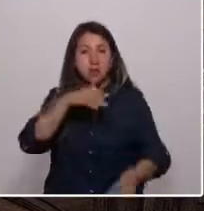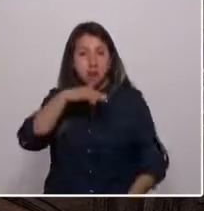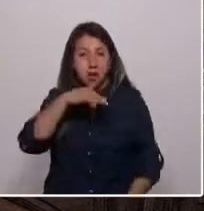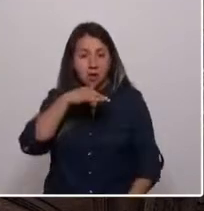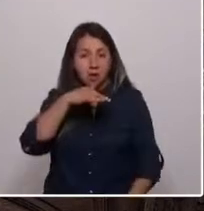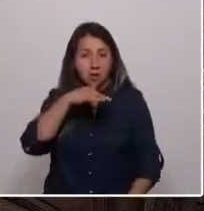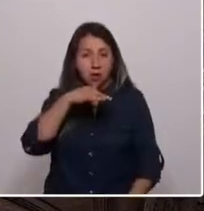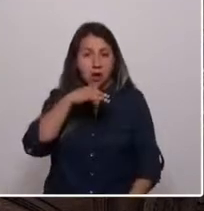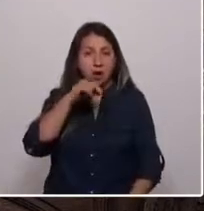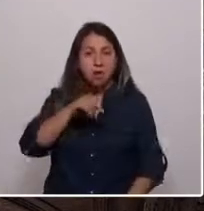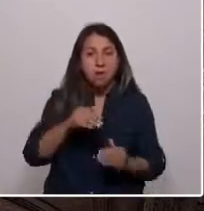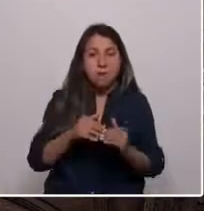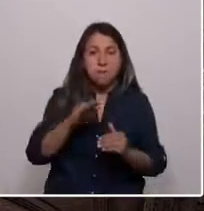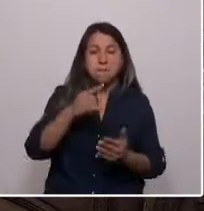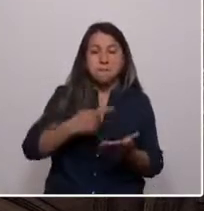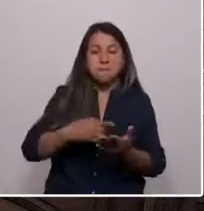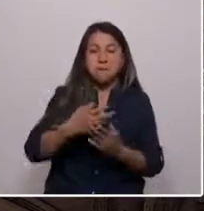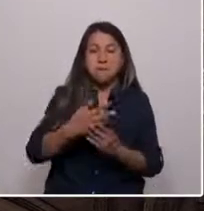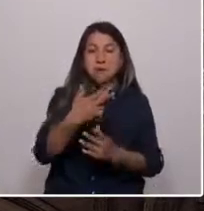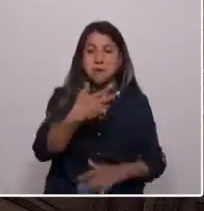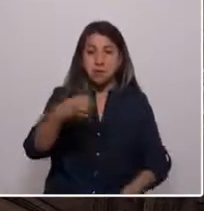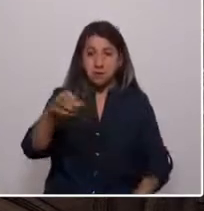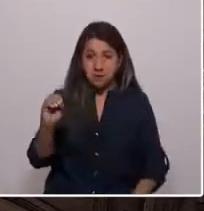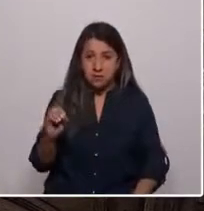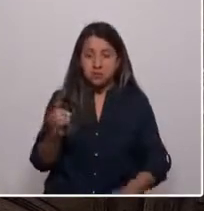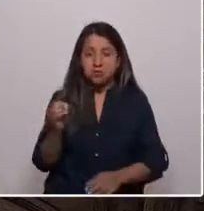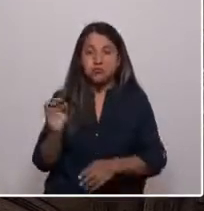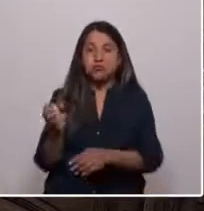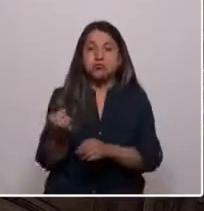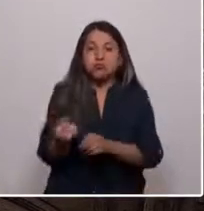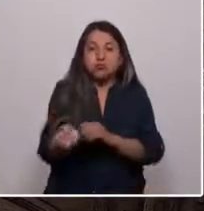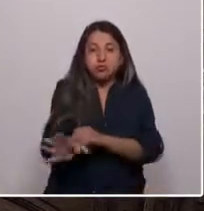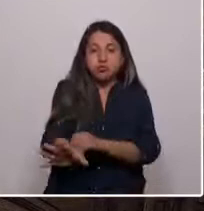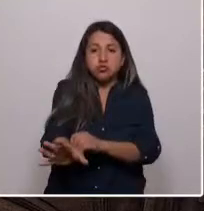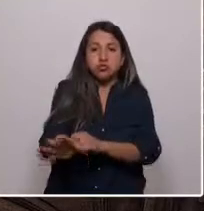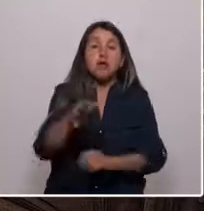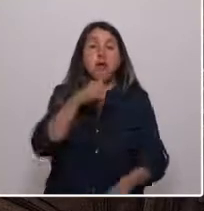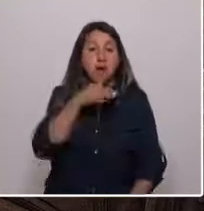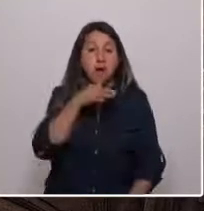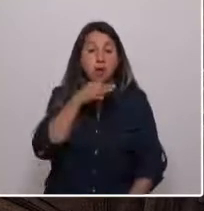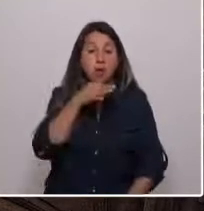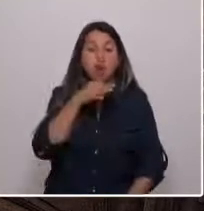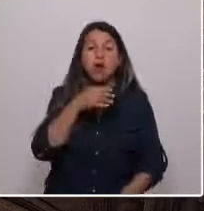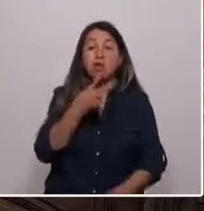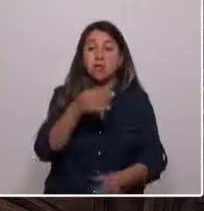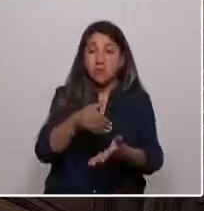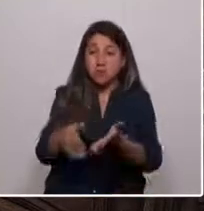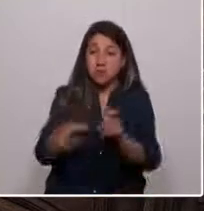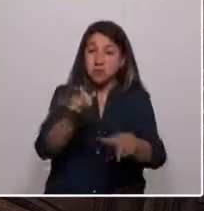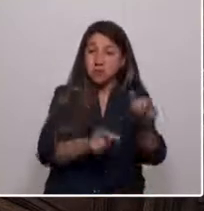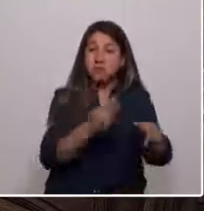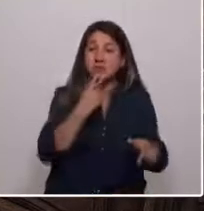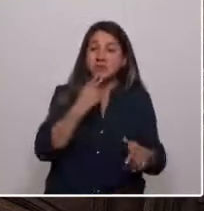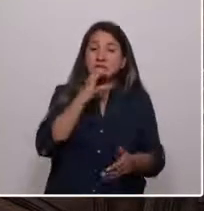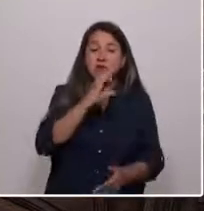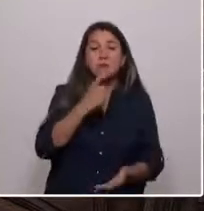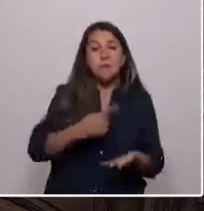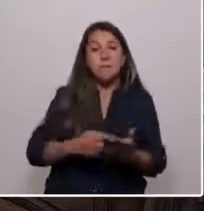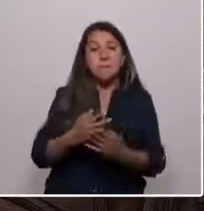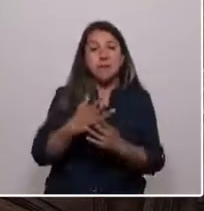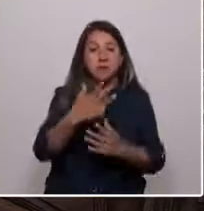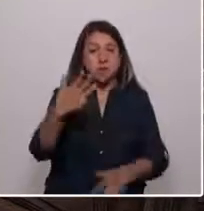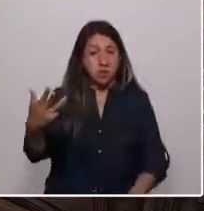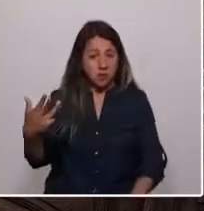que hoy son sobre 1.900 y abastecen a una población de 2 millones de personas en el mundo rural, en 1999